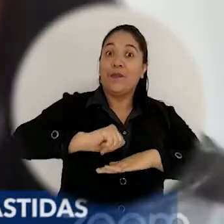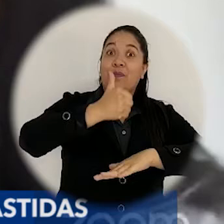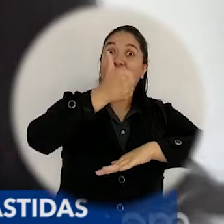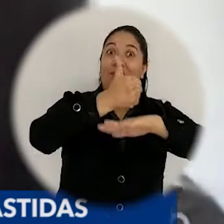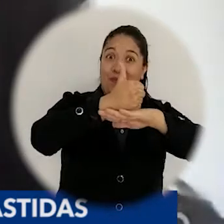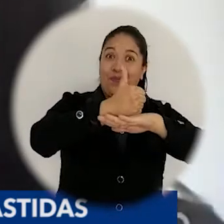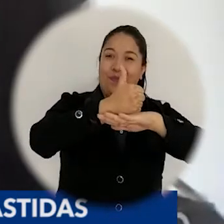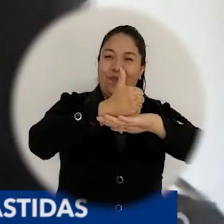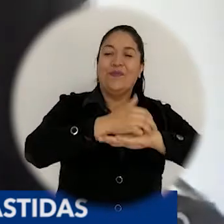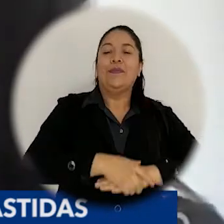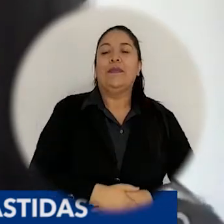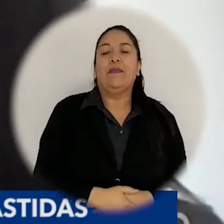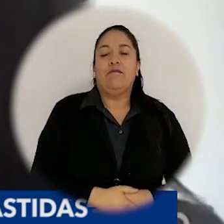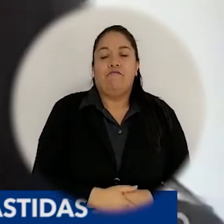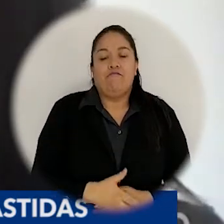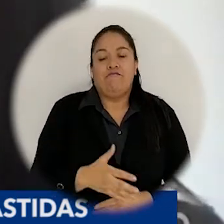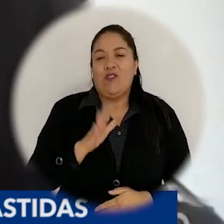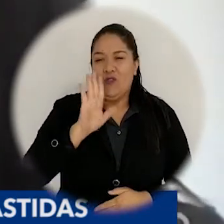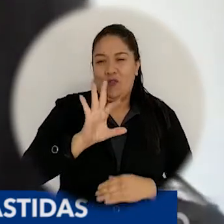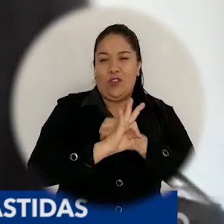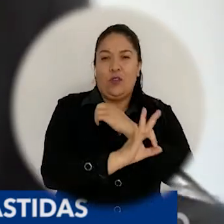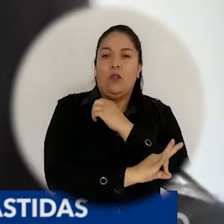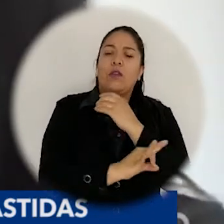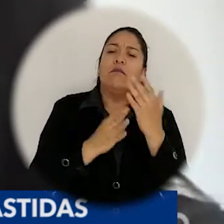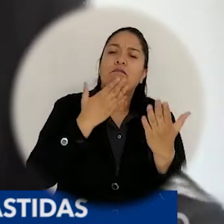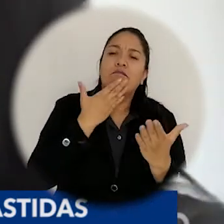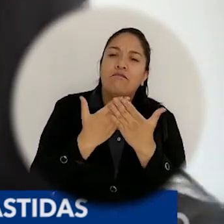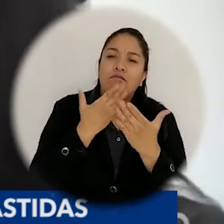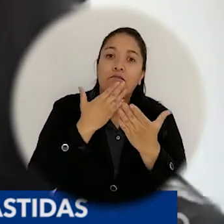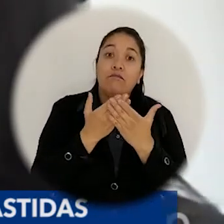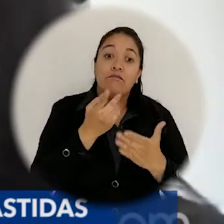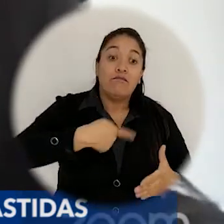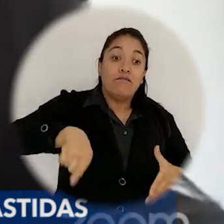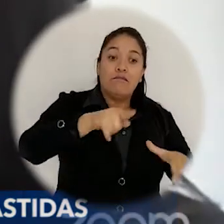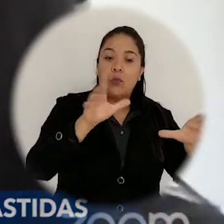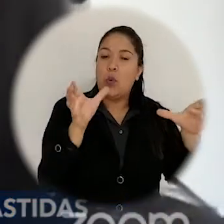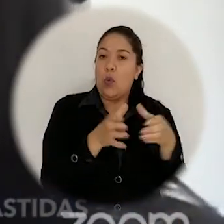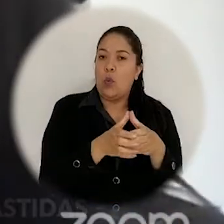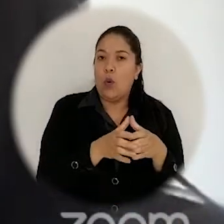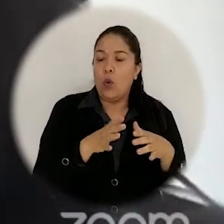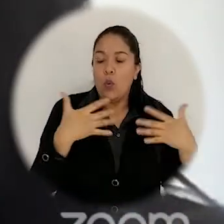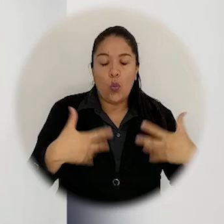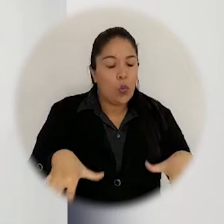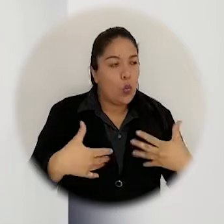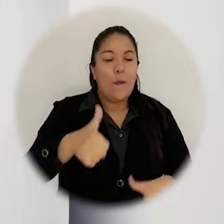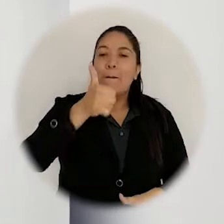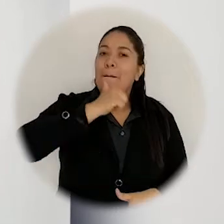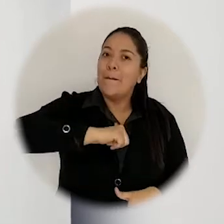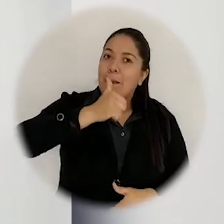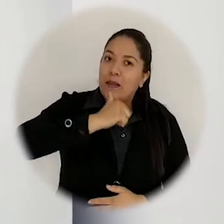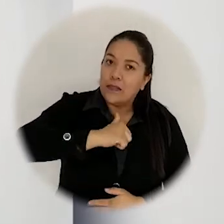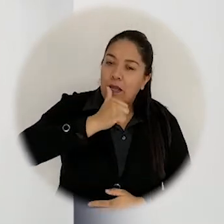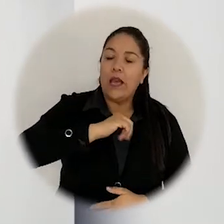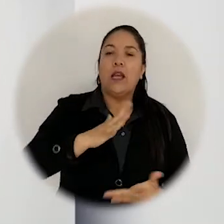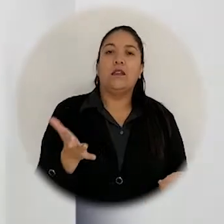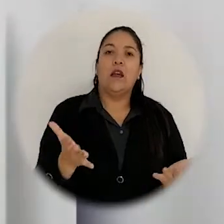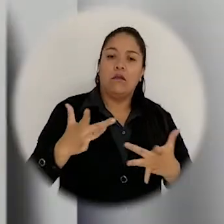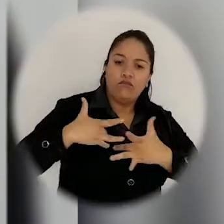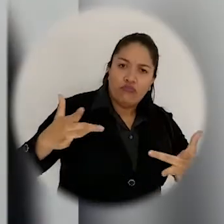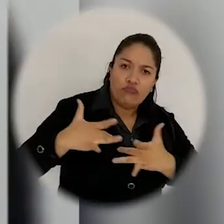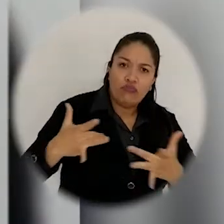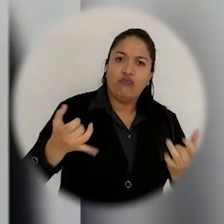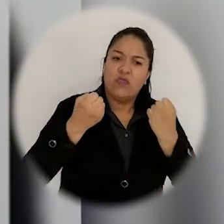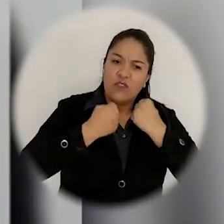queremos manifestarles nuestro agradecimiento a este grupo en especial por toda la paciencia que han tenido su